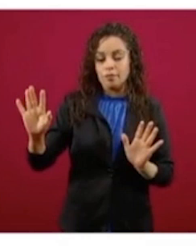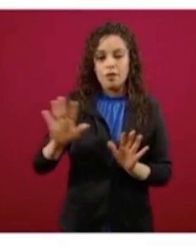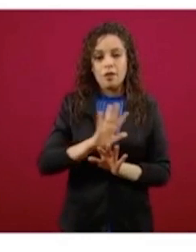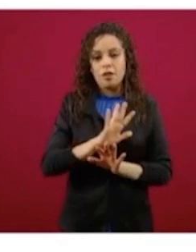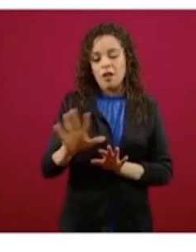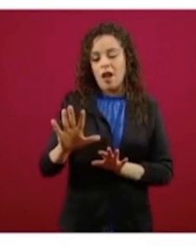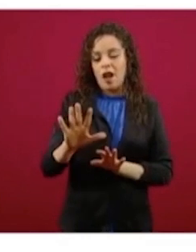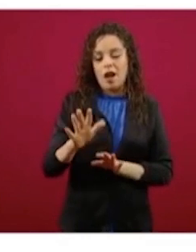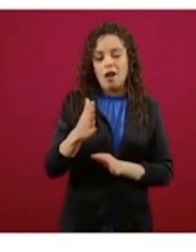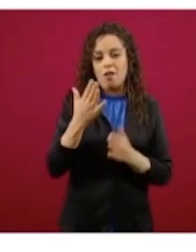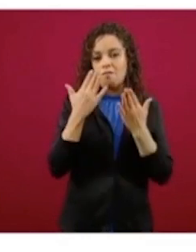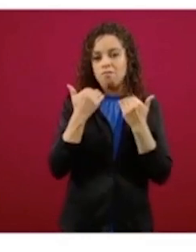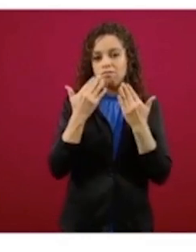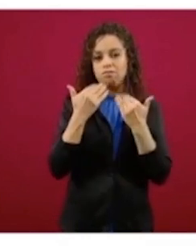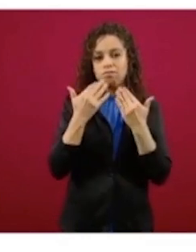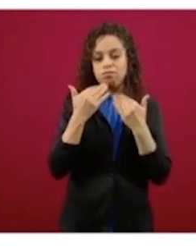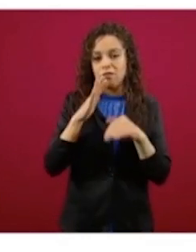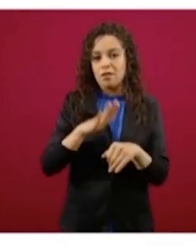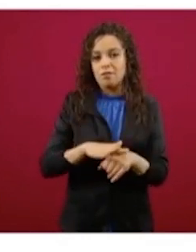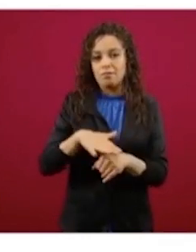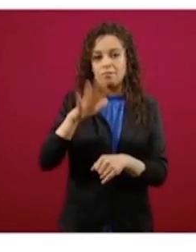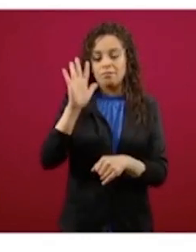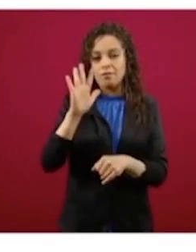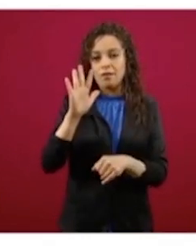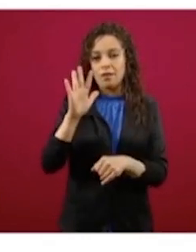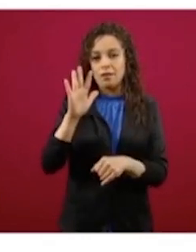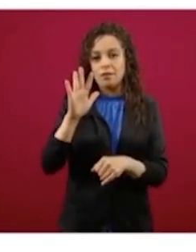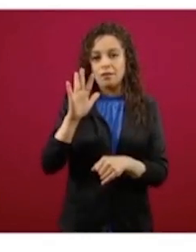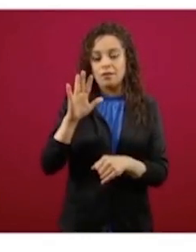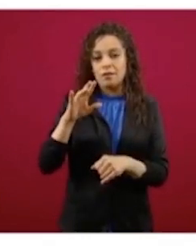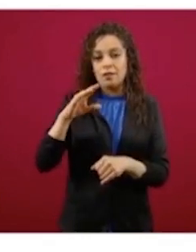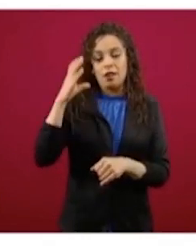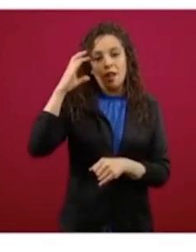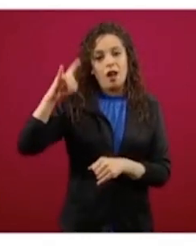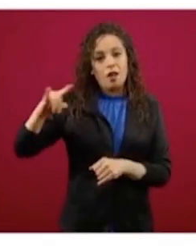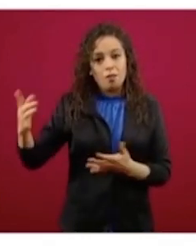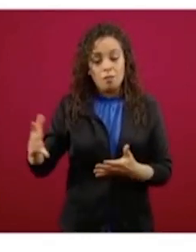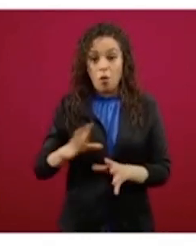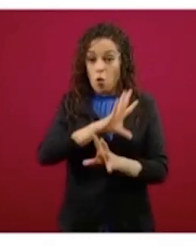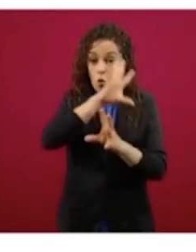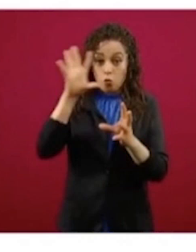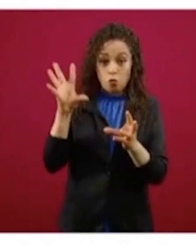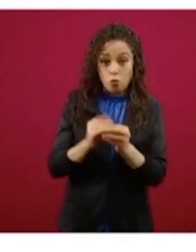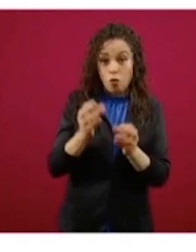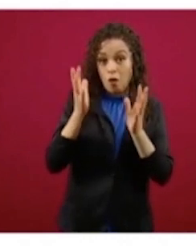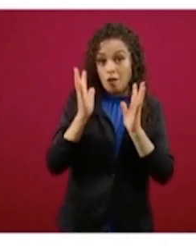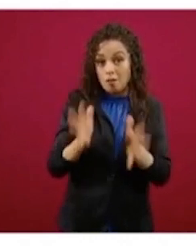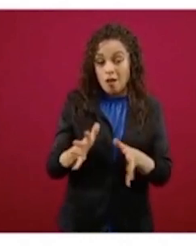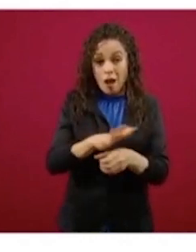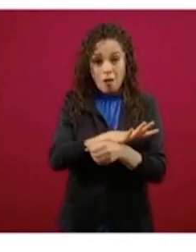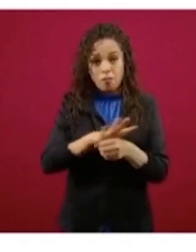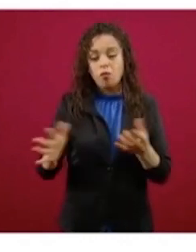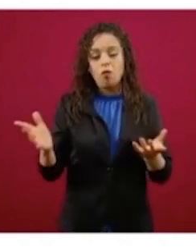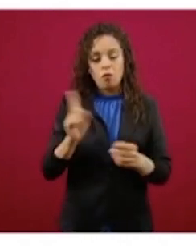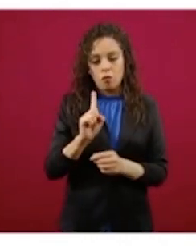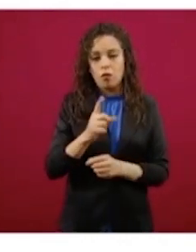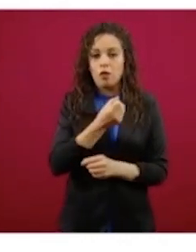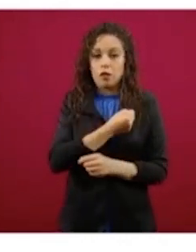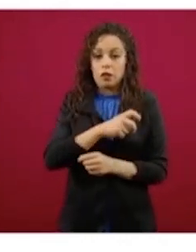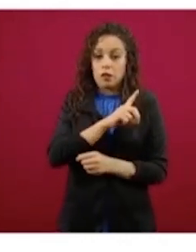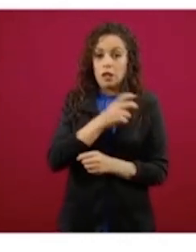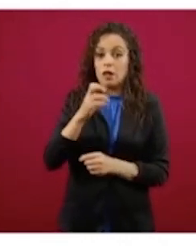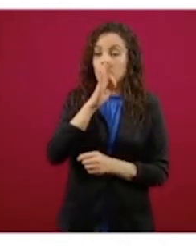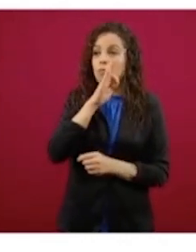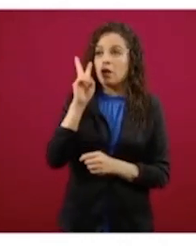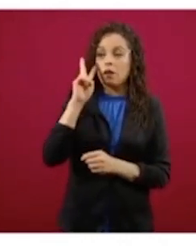esta capacidad ocupada, pero esto no quiere decir que todo está saturado, tenemos un Sistema Nacional de Salud, esta es la representación